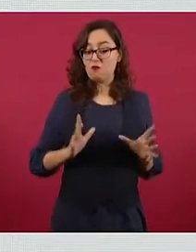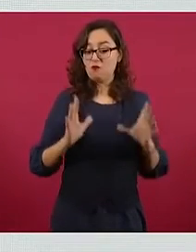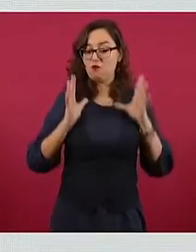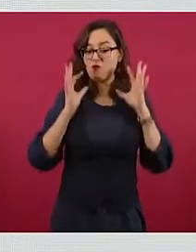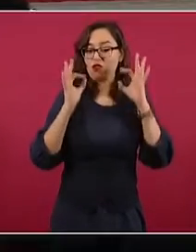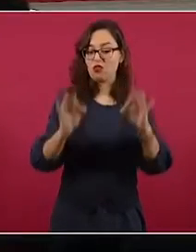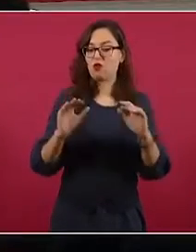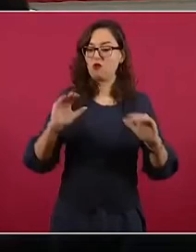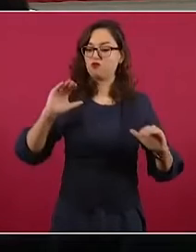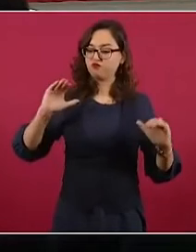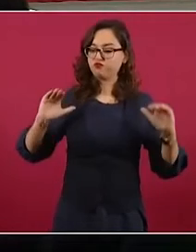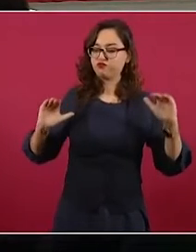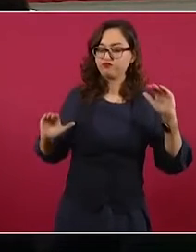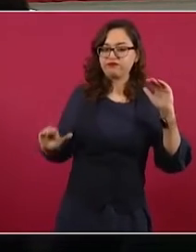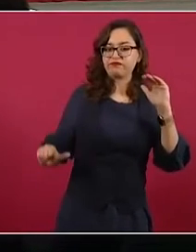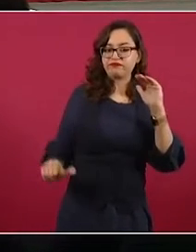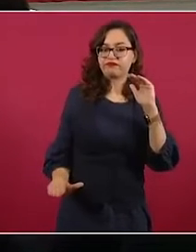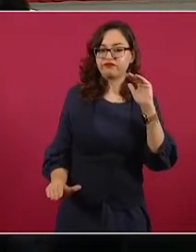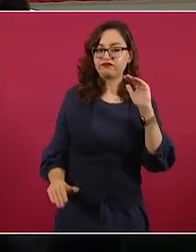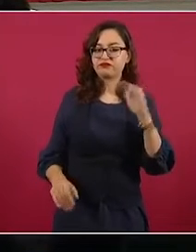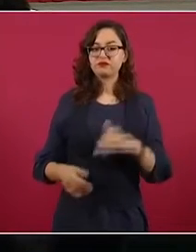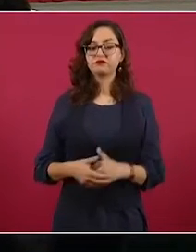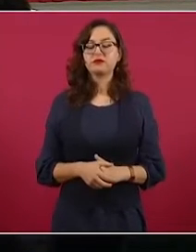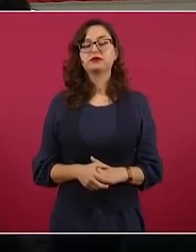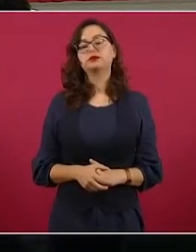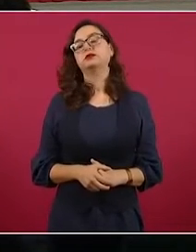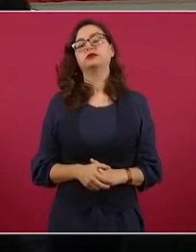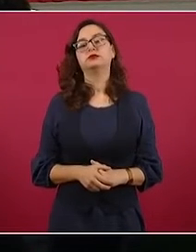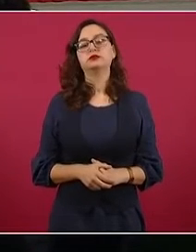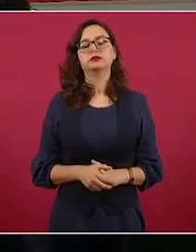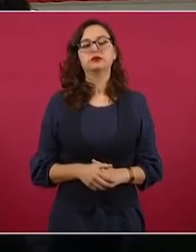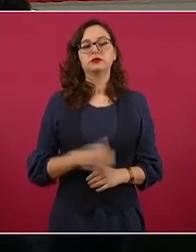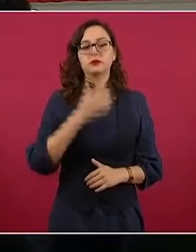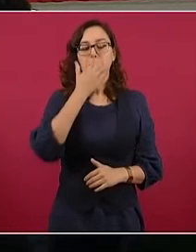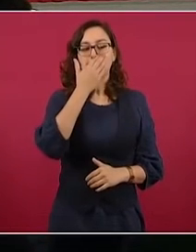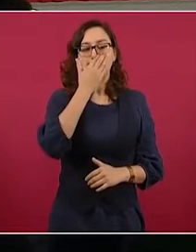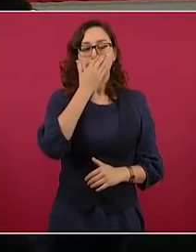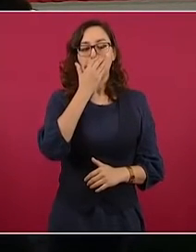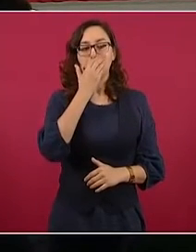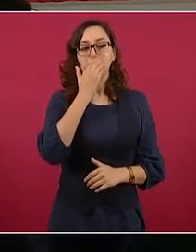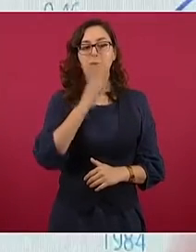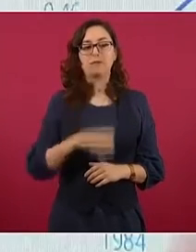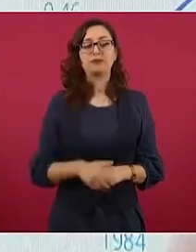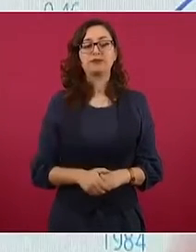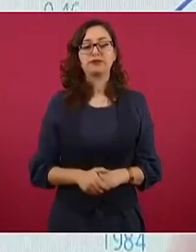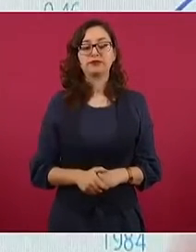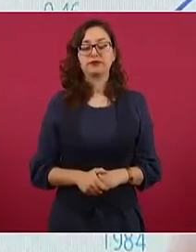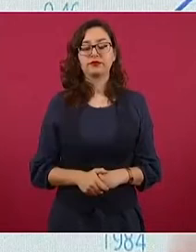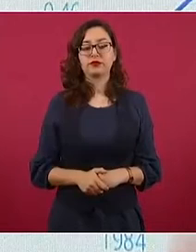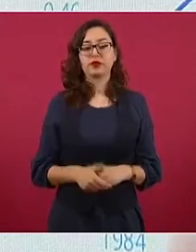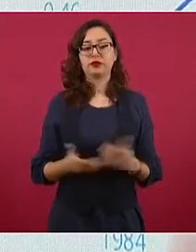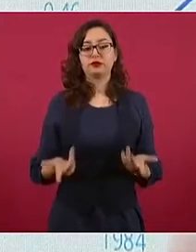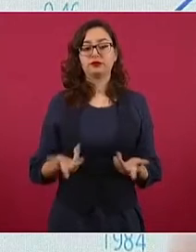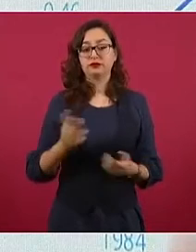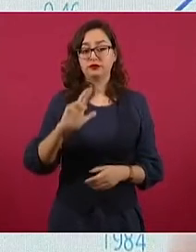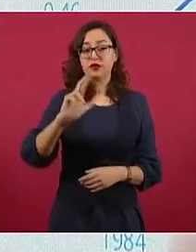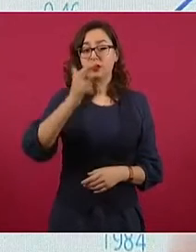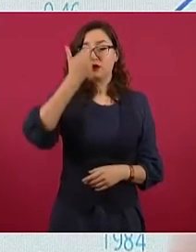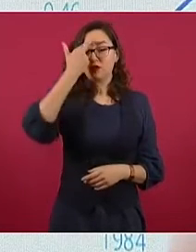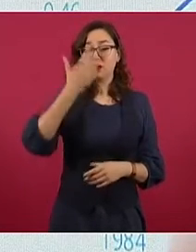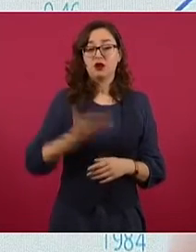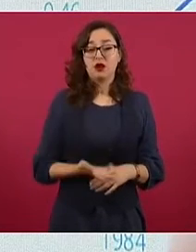¿Se acuerdan lo que decía 200 años antes Morelos, que se modere la